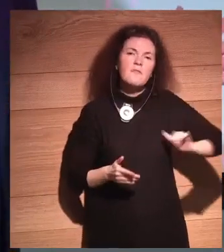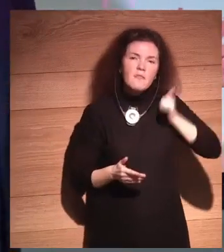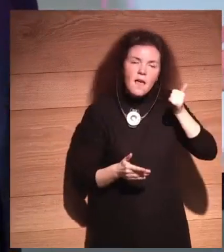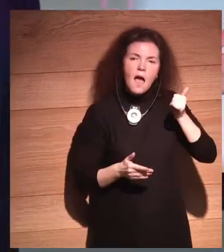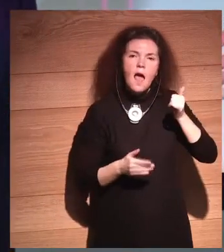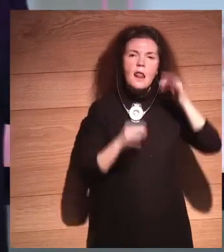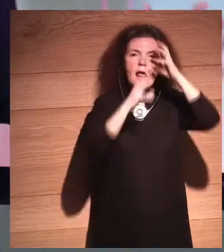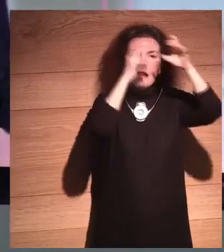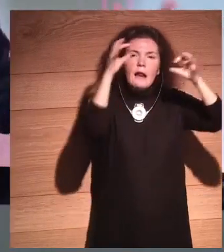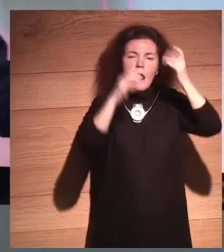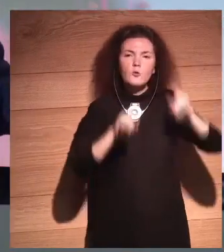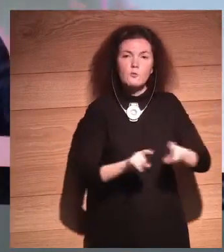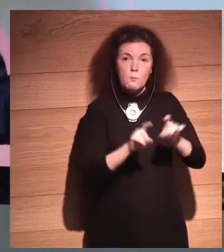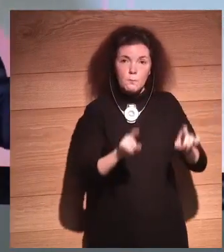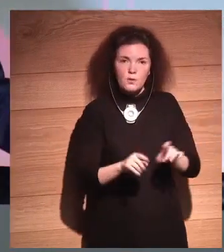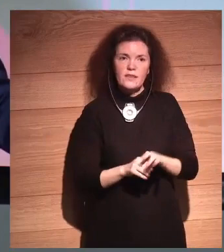cloud computing,